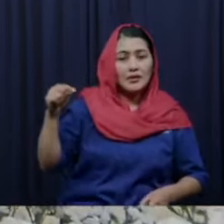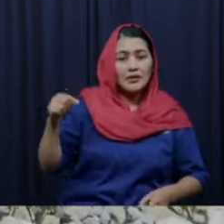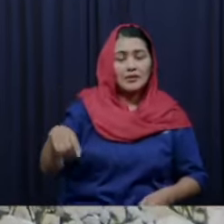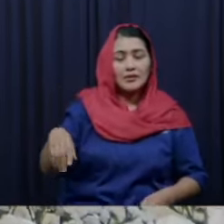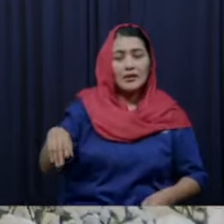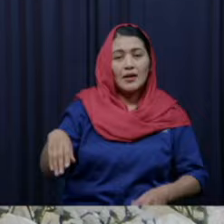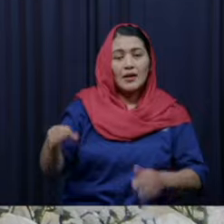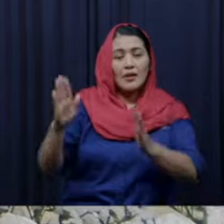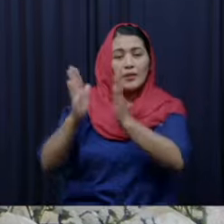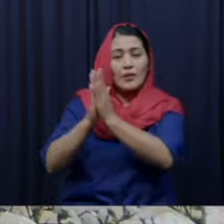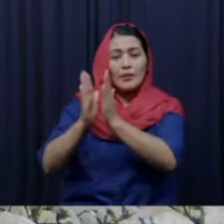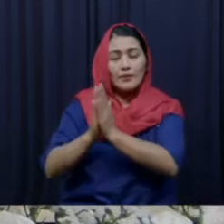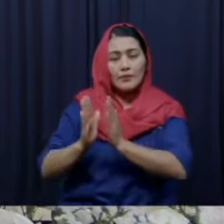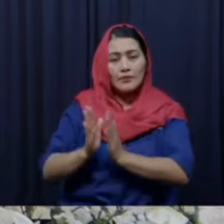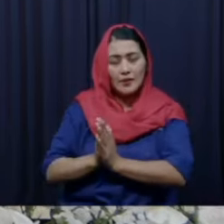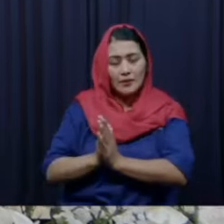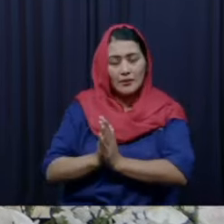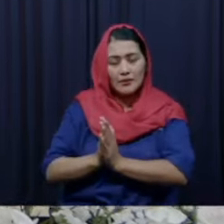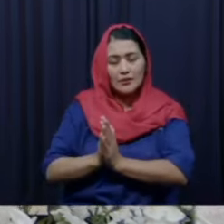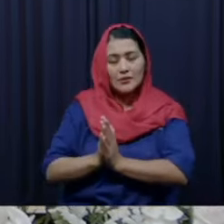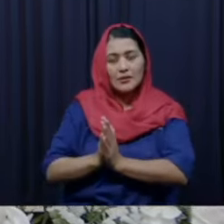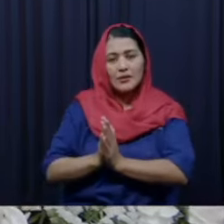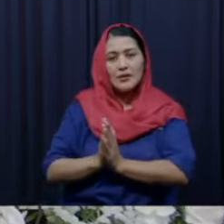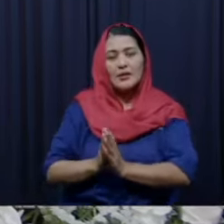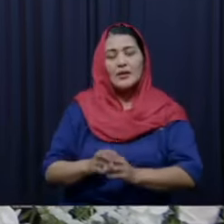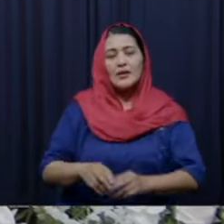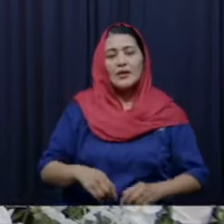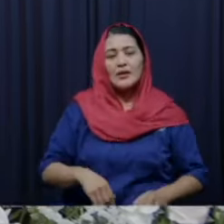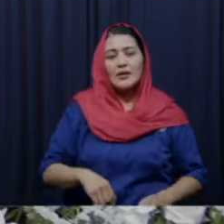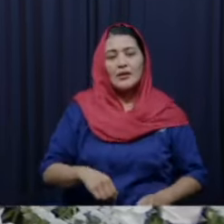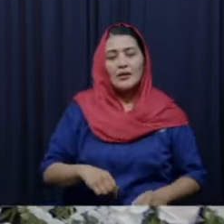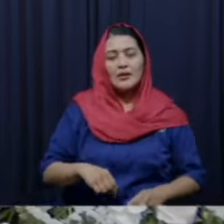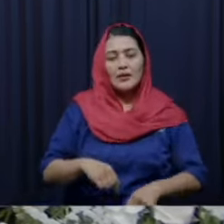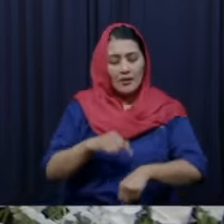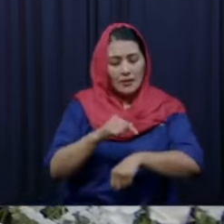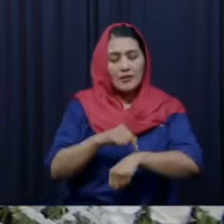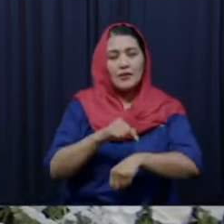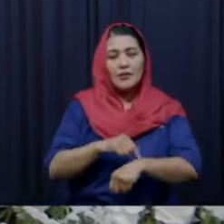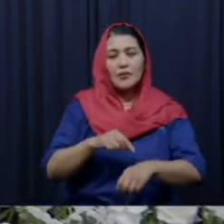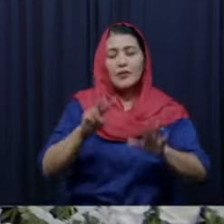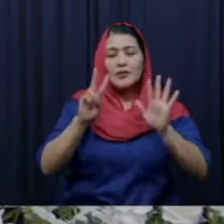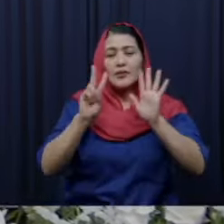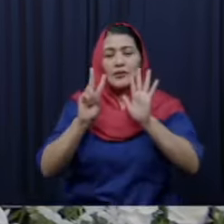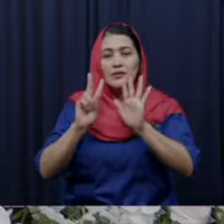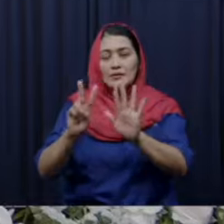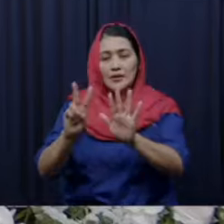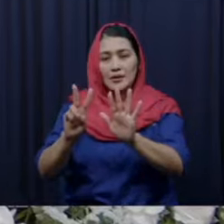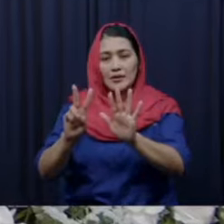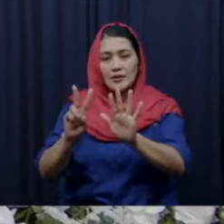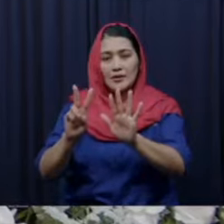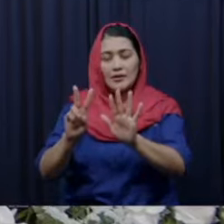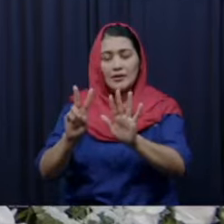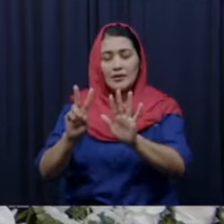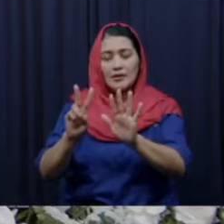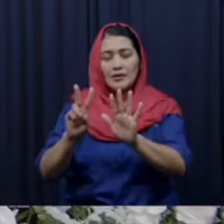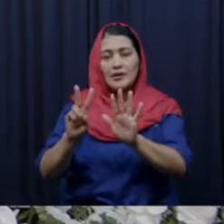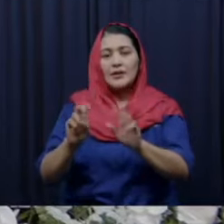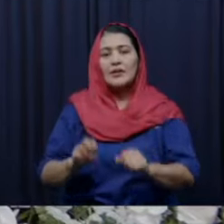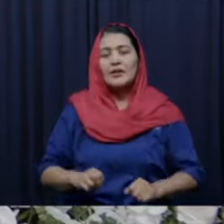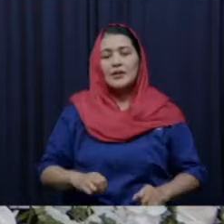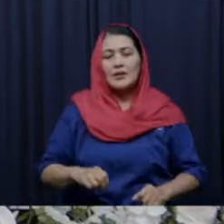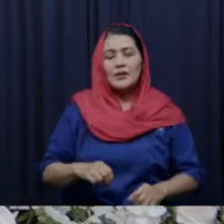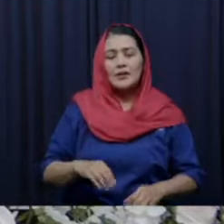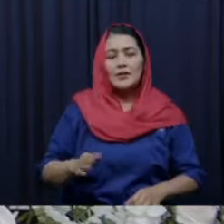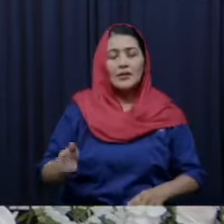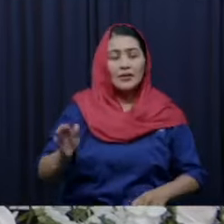Señor y que hoy comience para ellos una vida nueva en Cristo Jesús gloria a Dios por aquí traen a